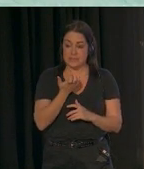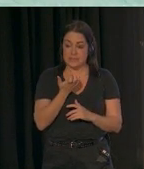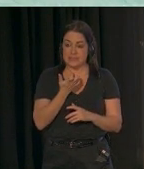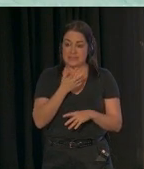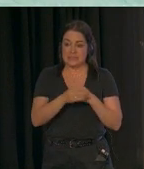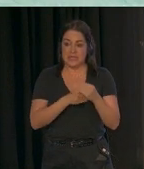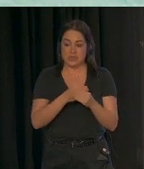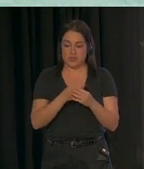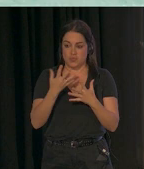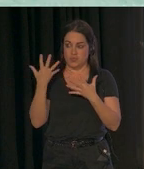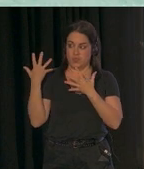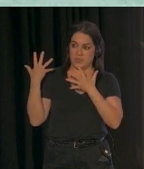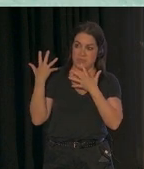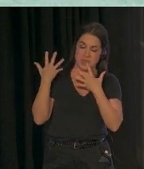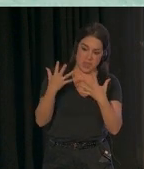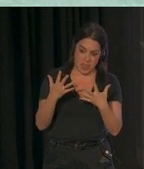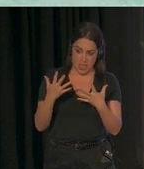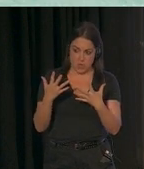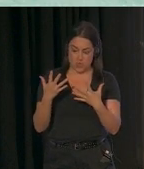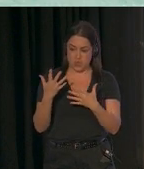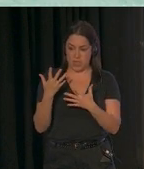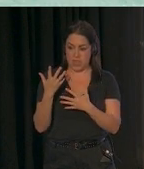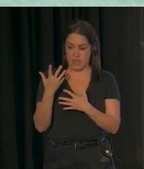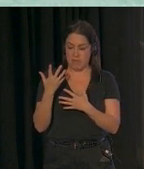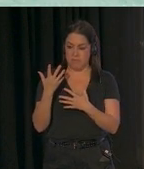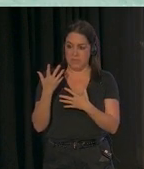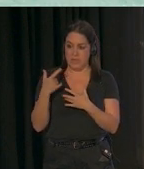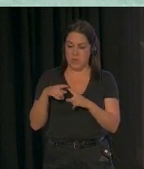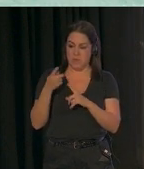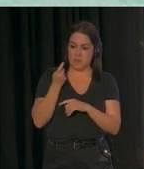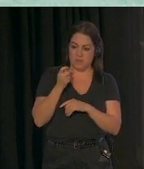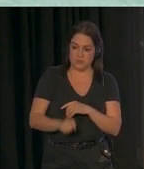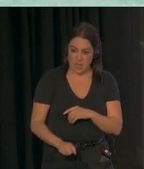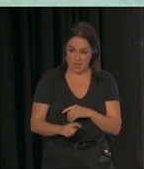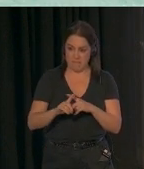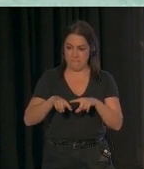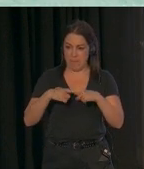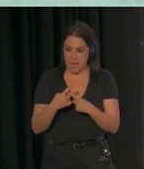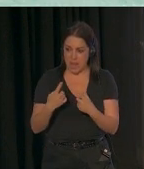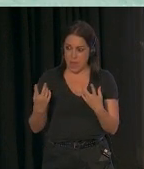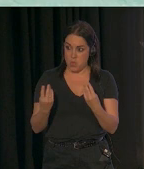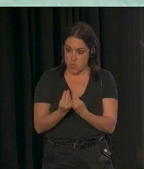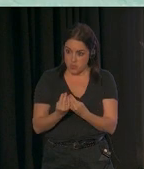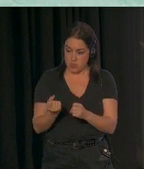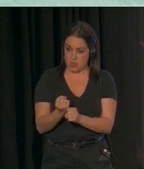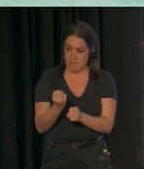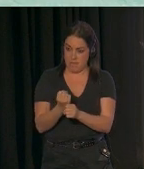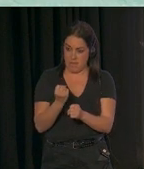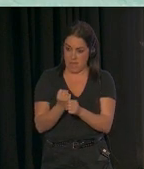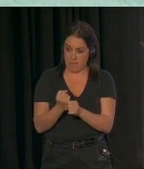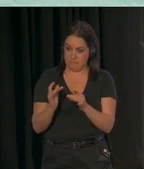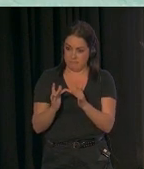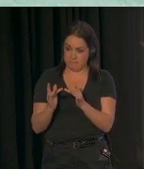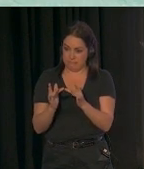periodo de más de 10 años con profesionales y los familiares trabajando juntos. Y algo que es muy